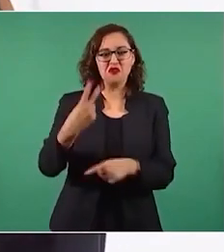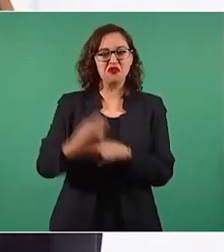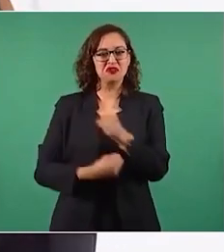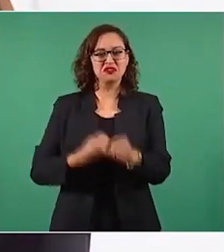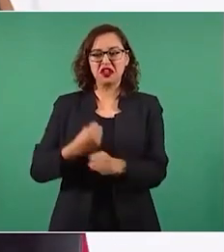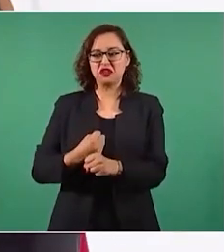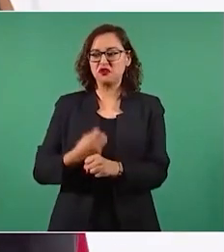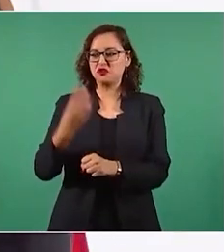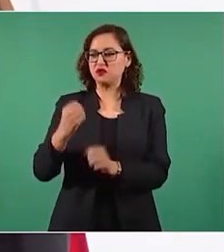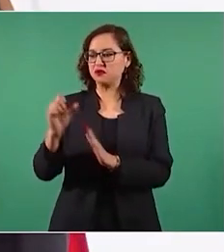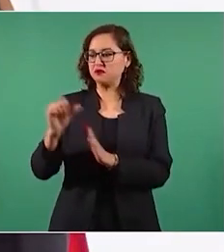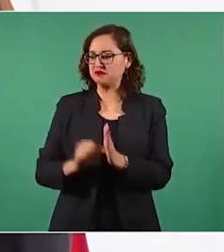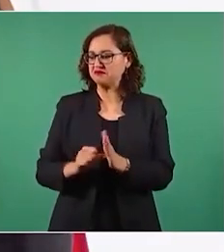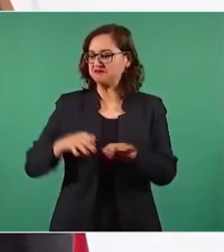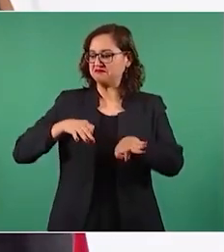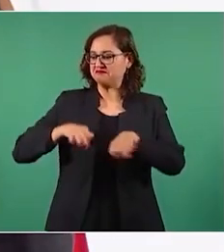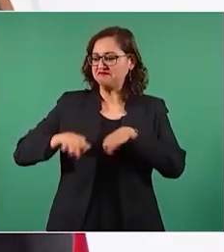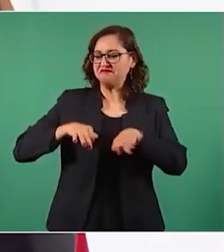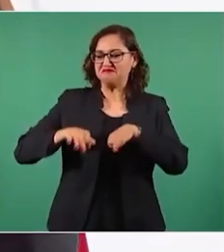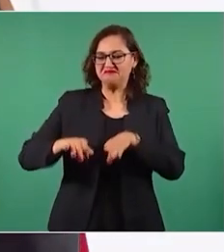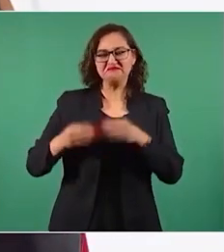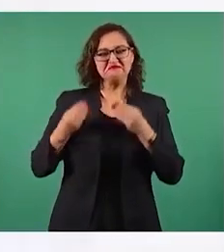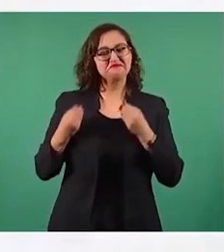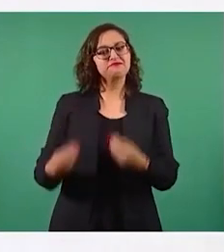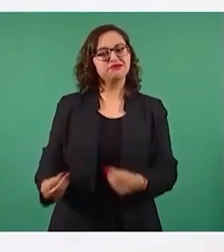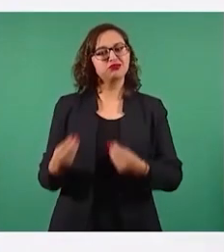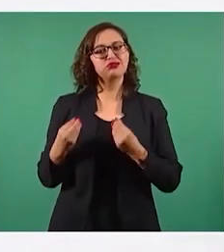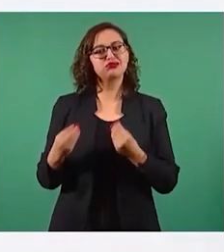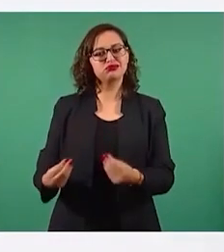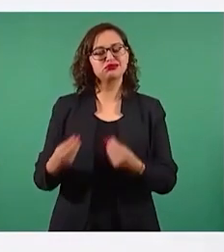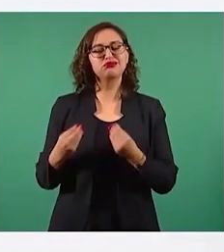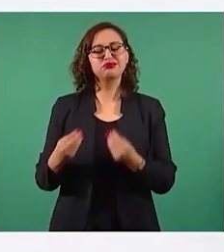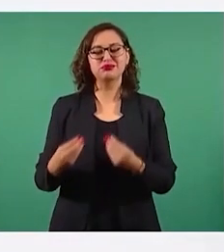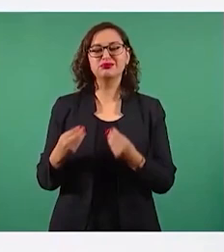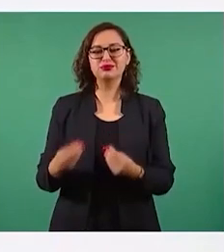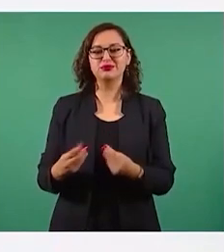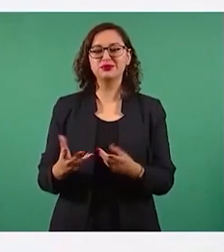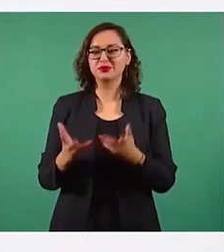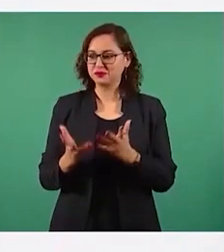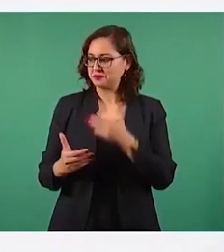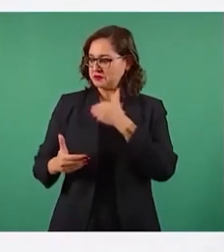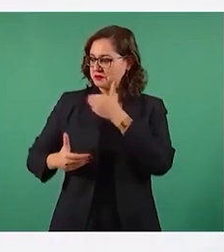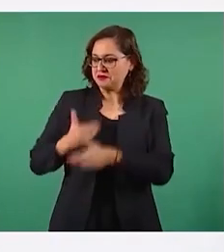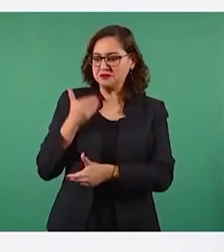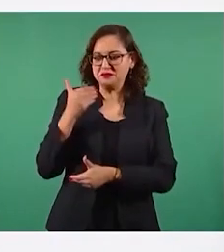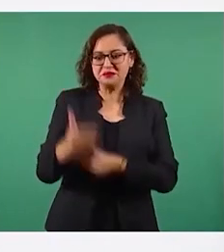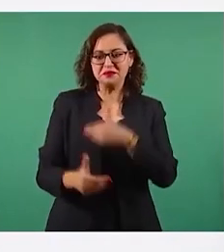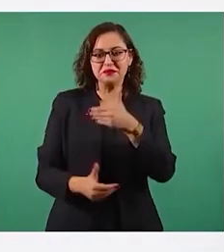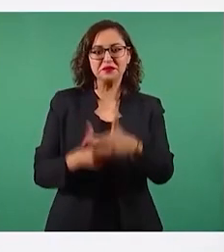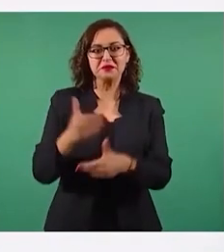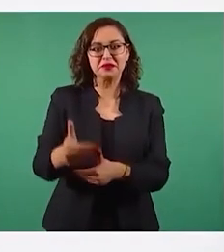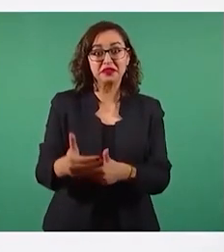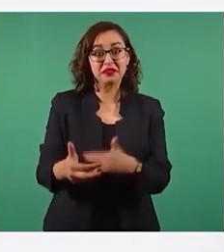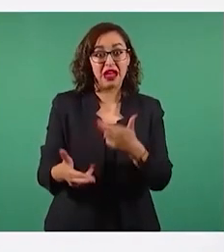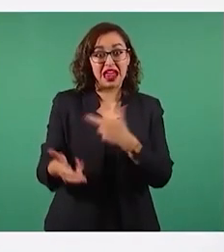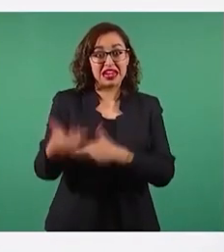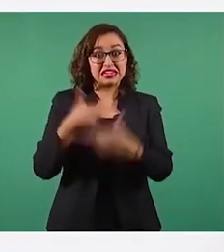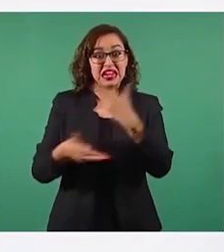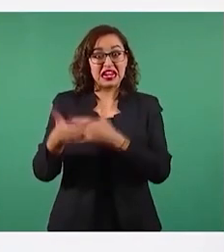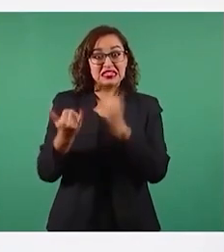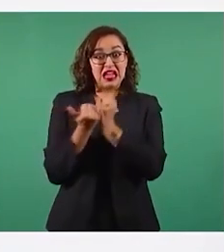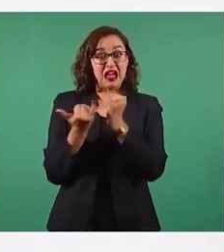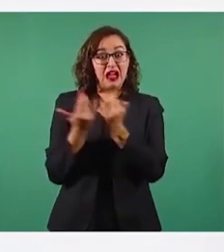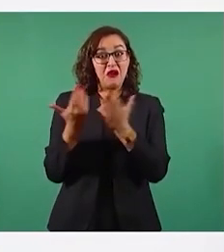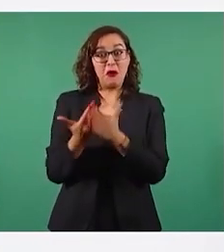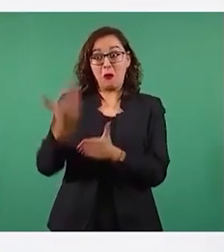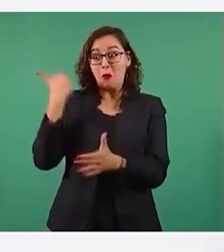muy difícil de dar marcha atrás a decisiones o acciones que se han tomado en bien